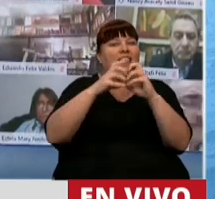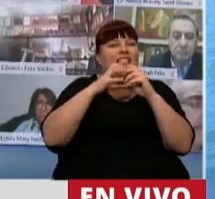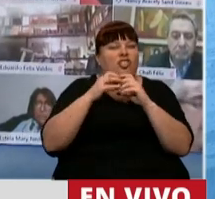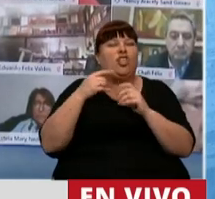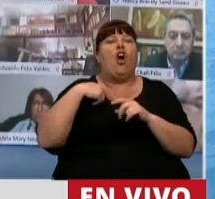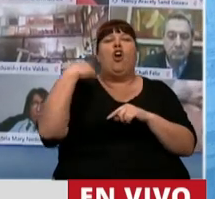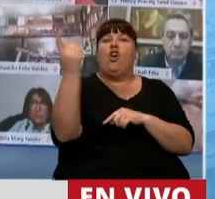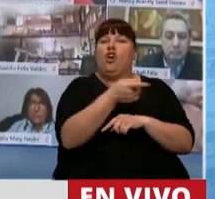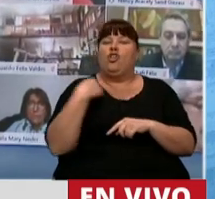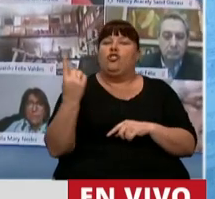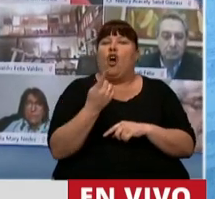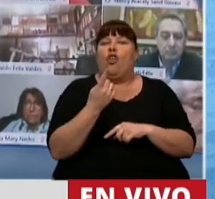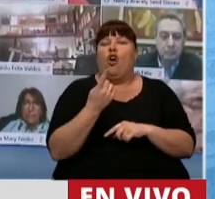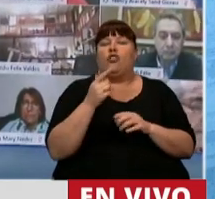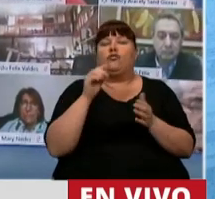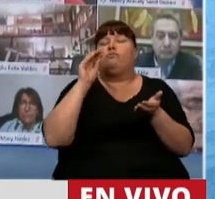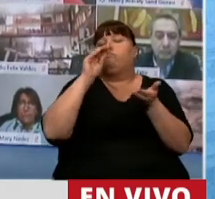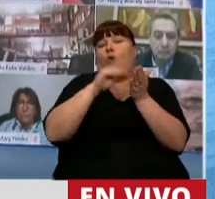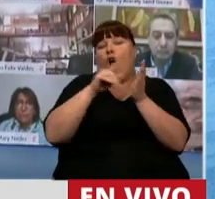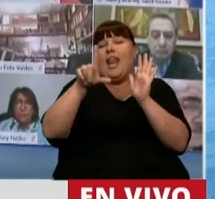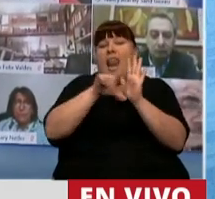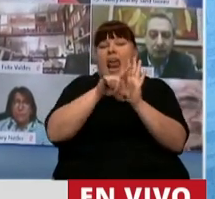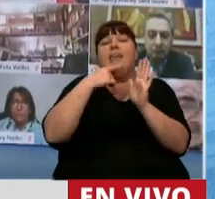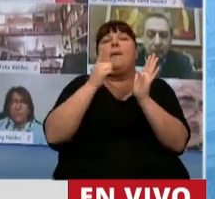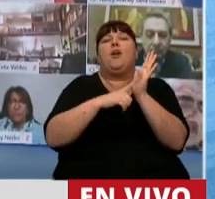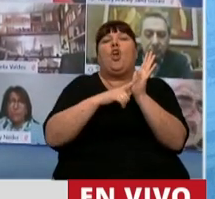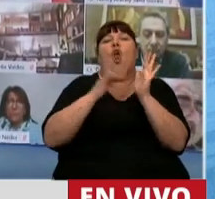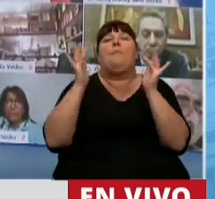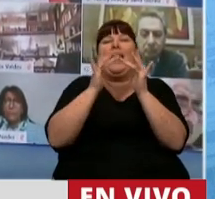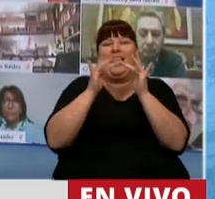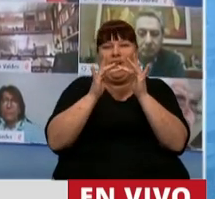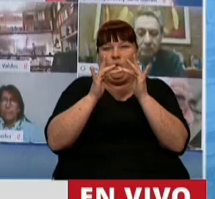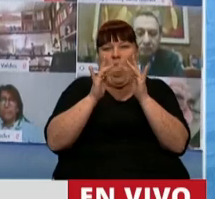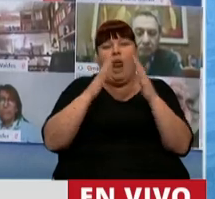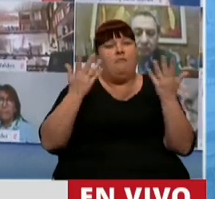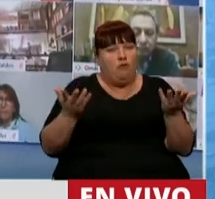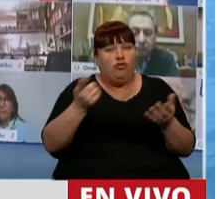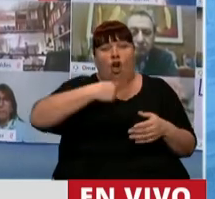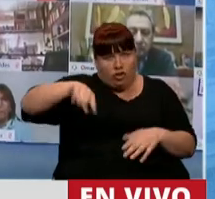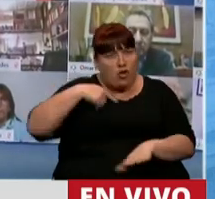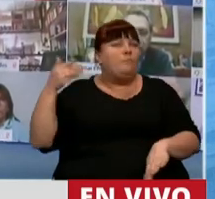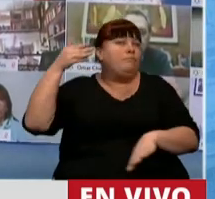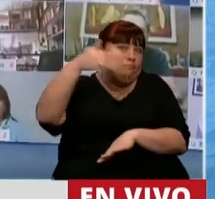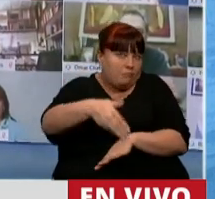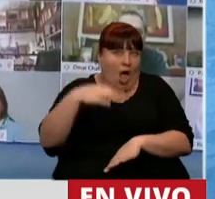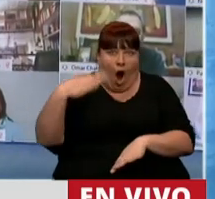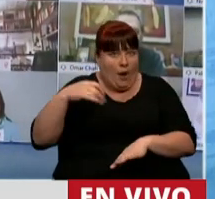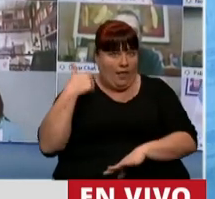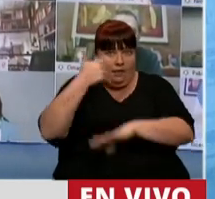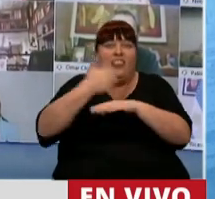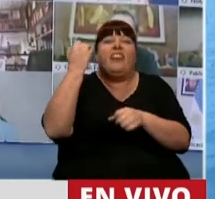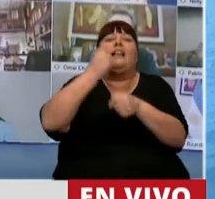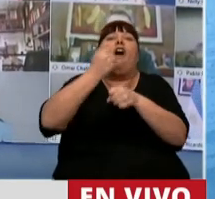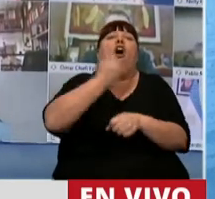estábamos enmarcados en un protocolo virtual. Por lo tanto, nos hacemos presentes donde debemos